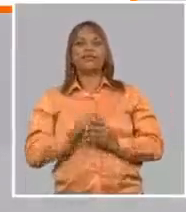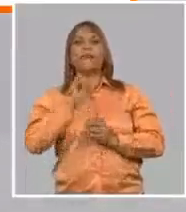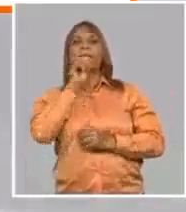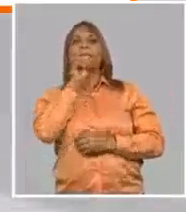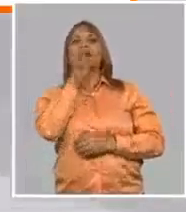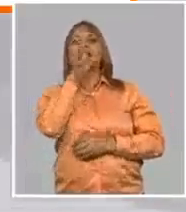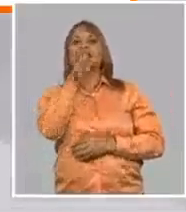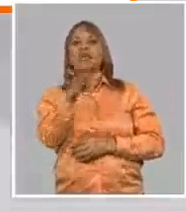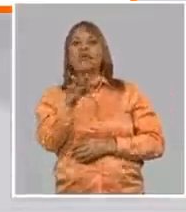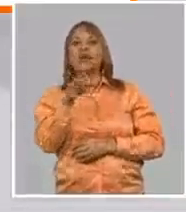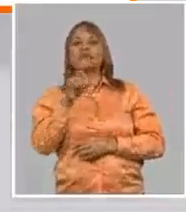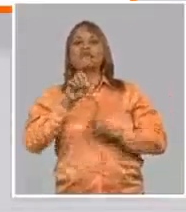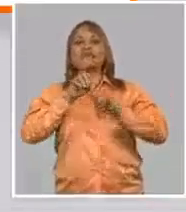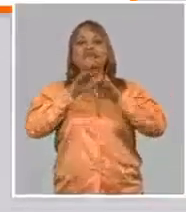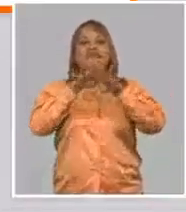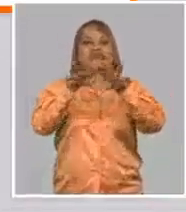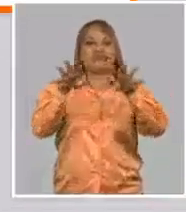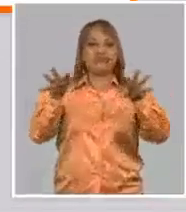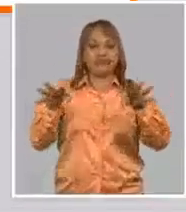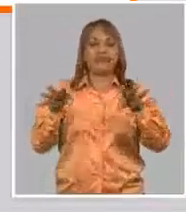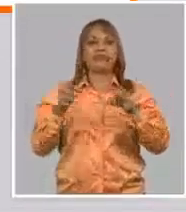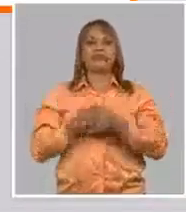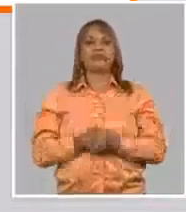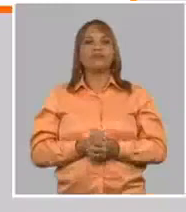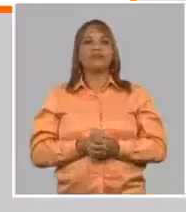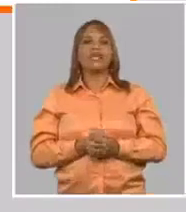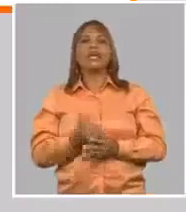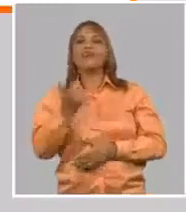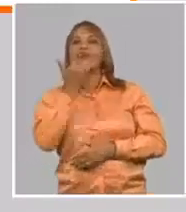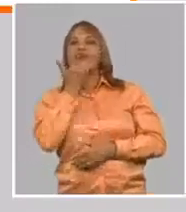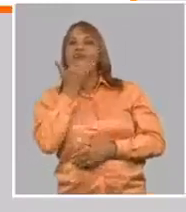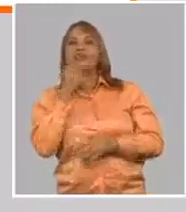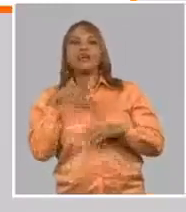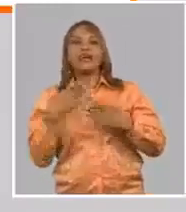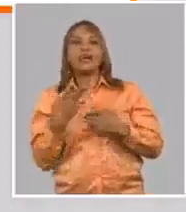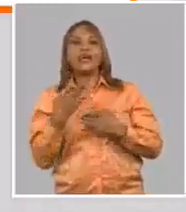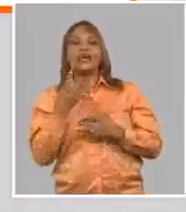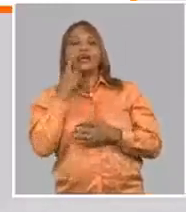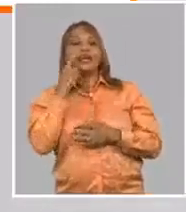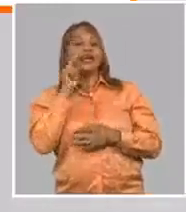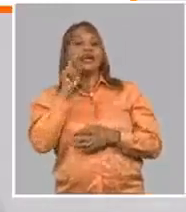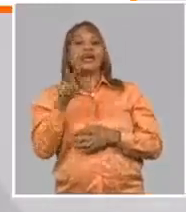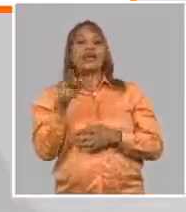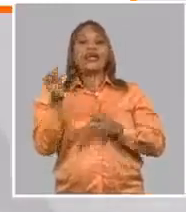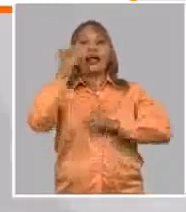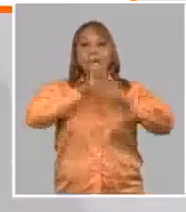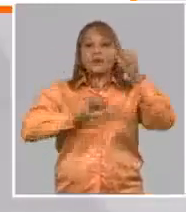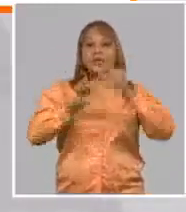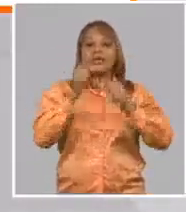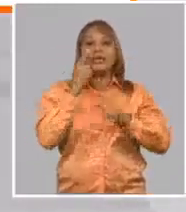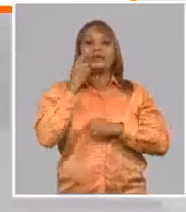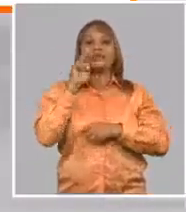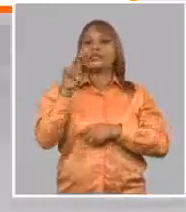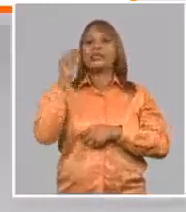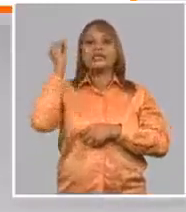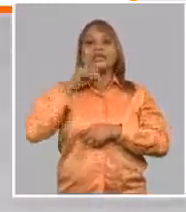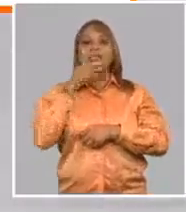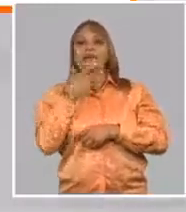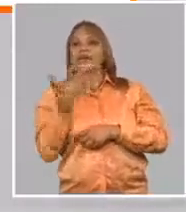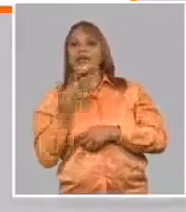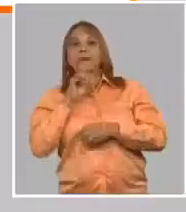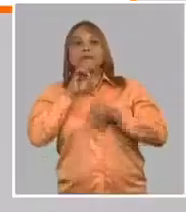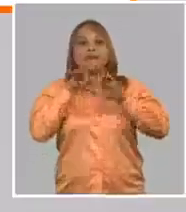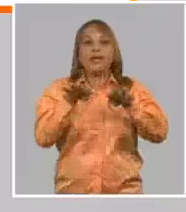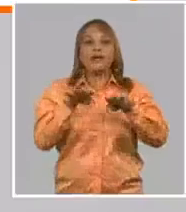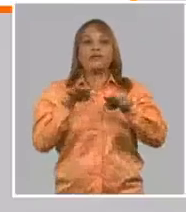lo que permite, digamos, predisponer al sistema inmune, que las mucosas reconozcan ese antígeno como aparentemente un virus, y lo